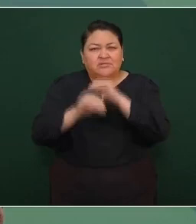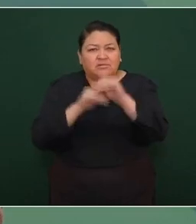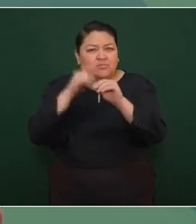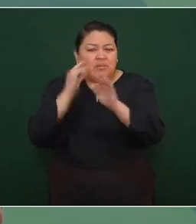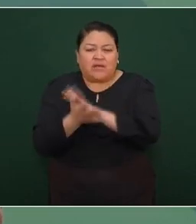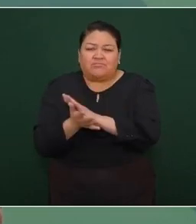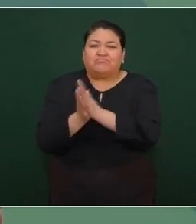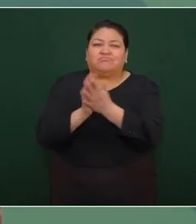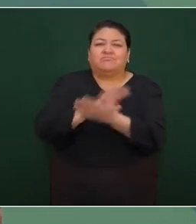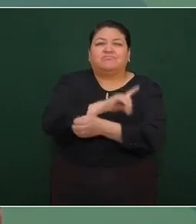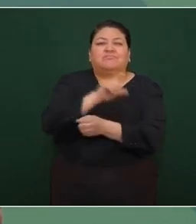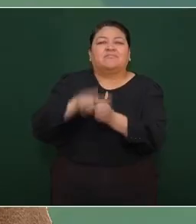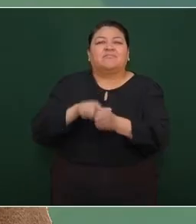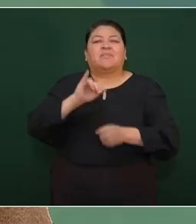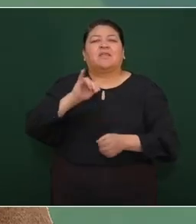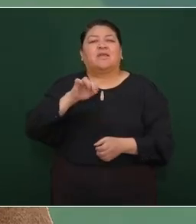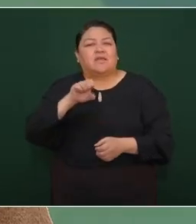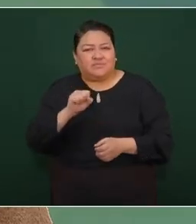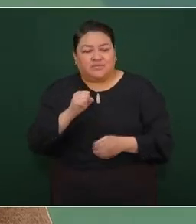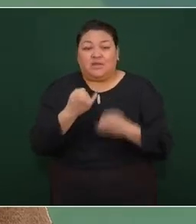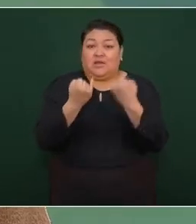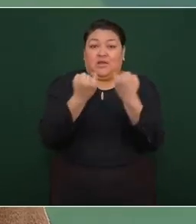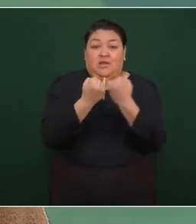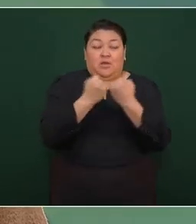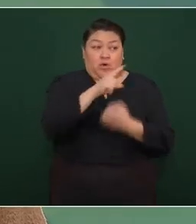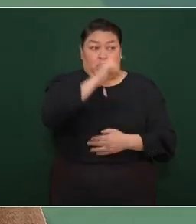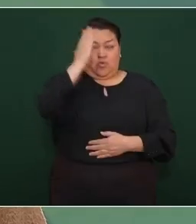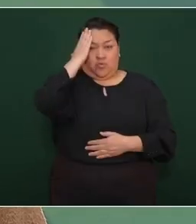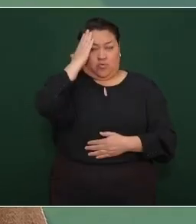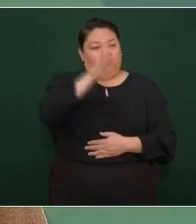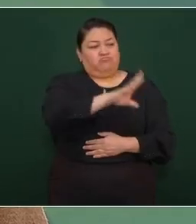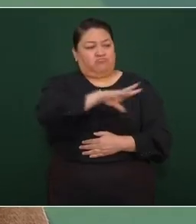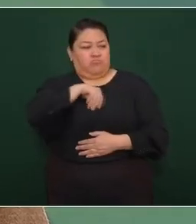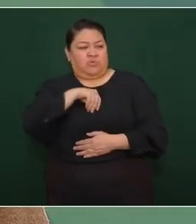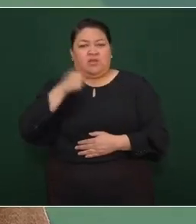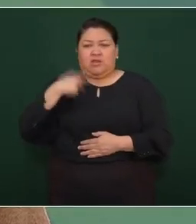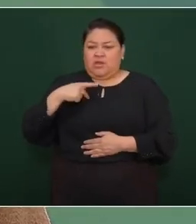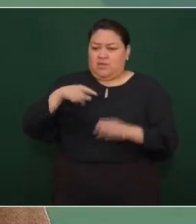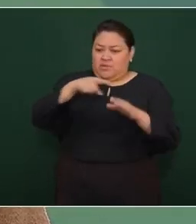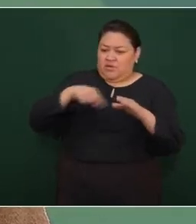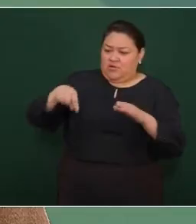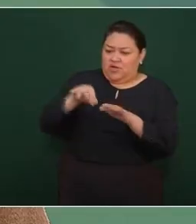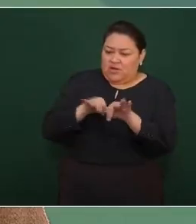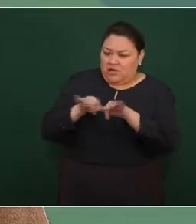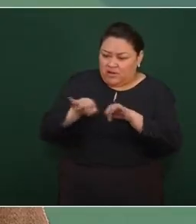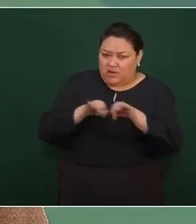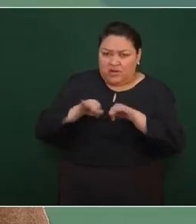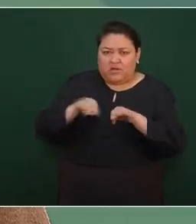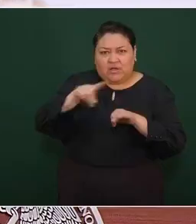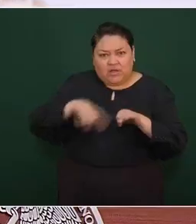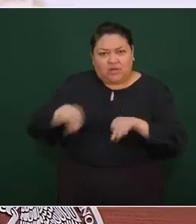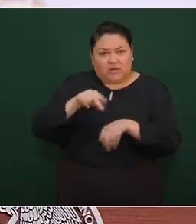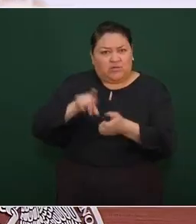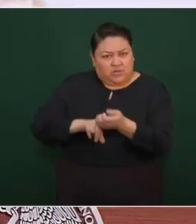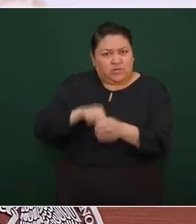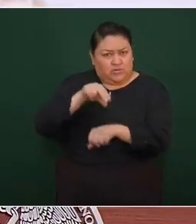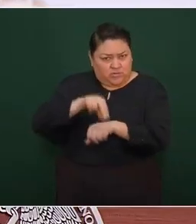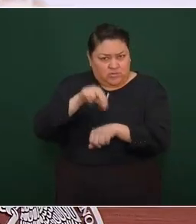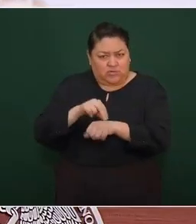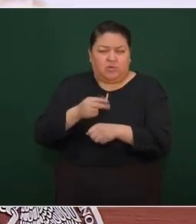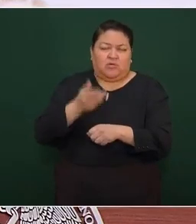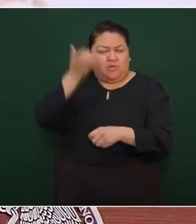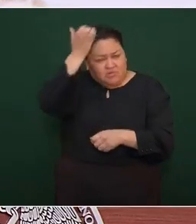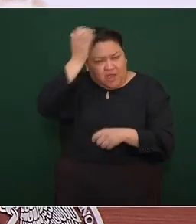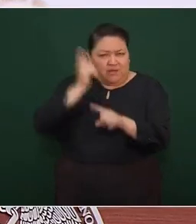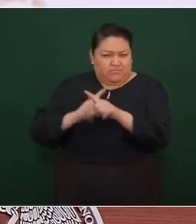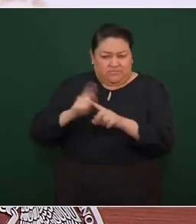Y por supuesto también, siguiendo su ejemplo de rectificar a las trabajadoras y los trabajadores de salud, quisiera mencionar